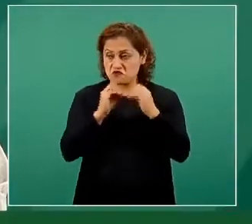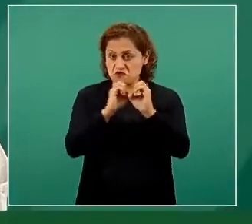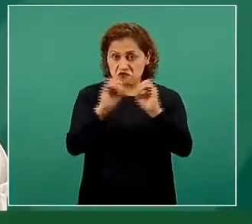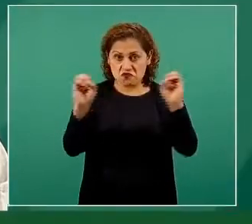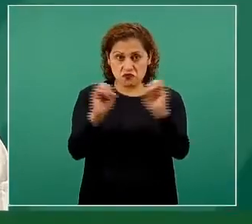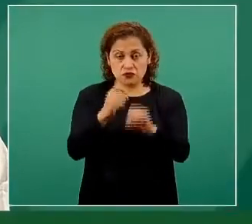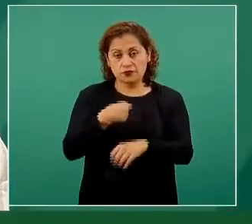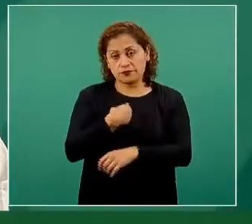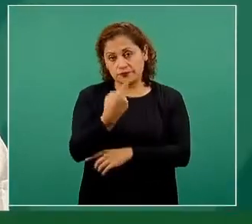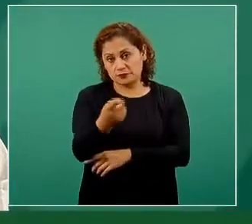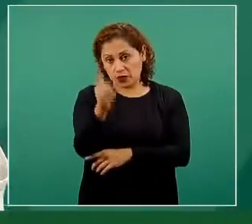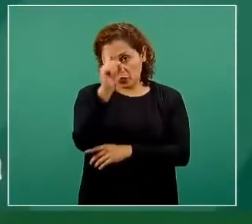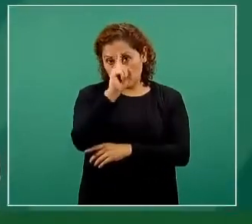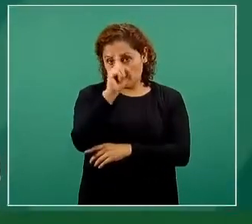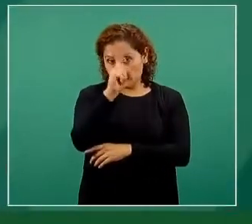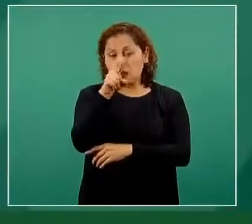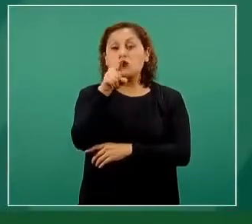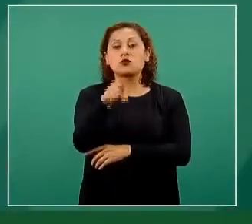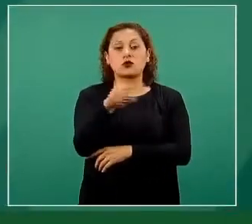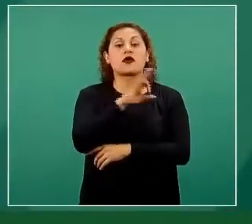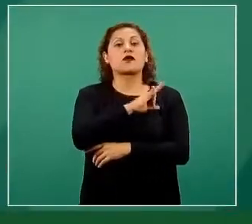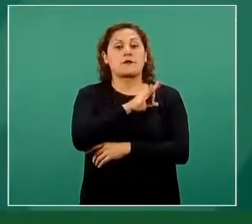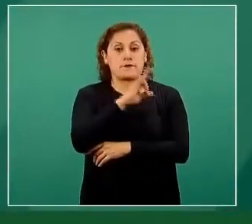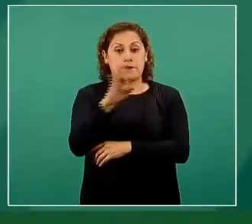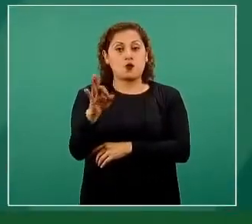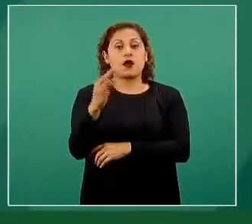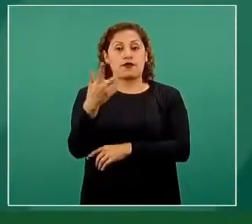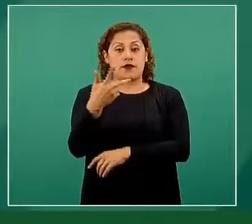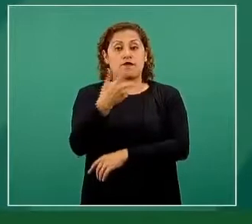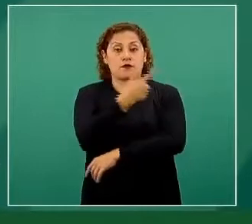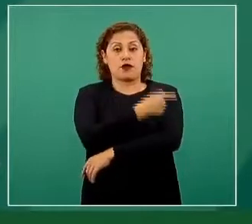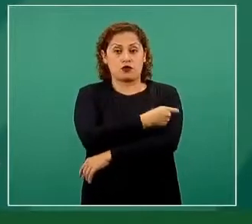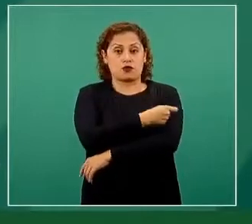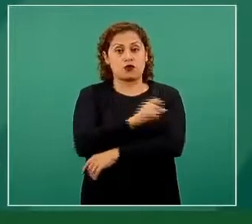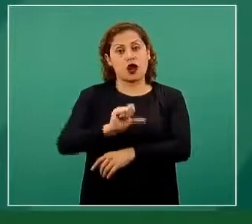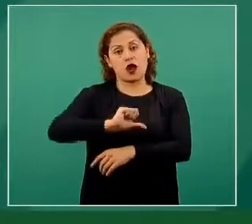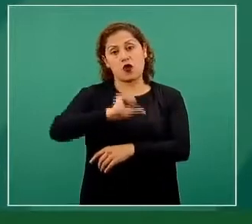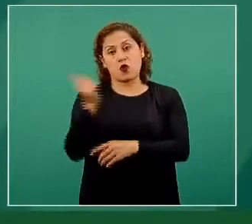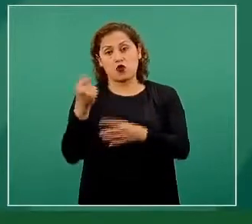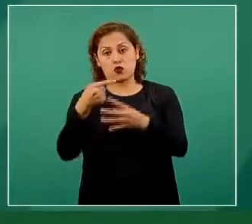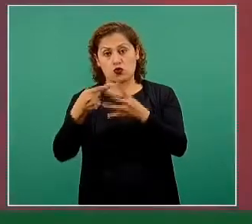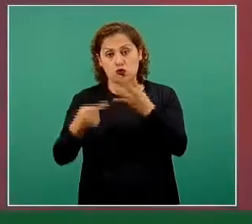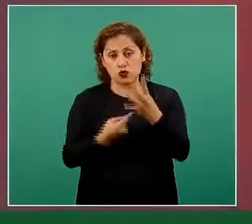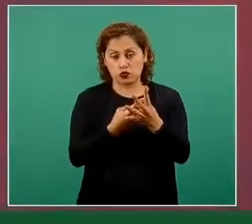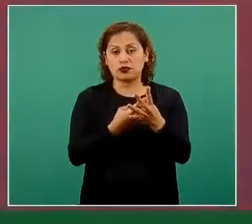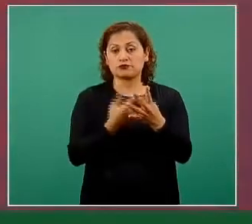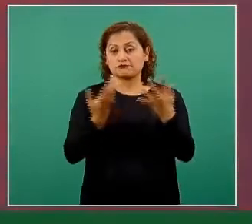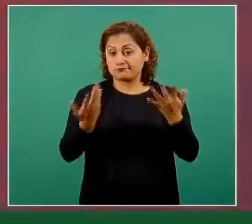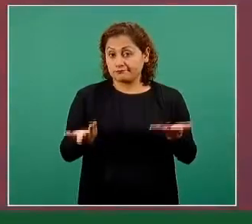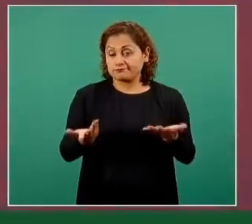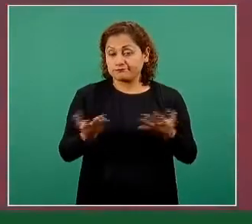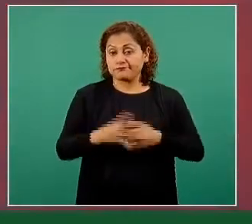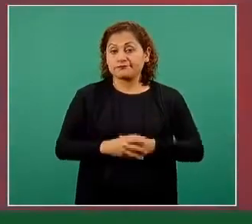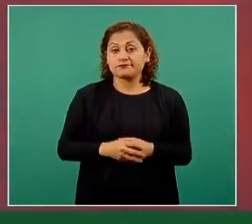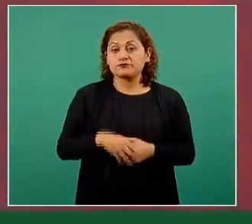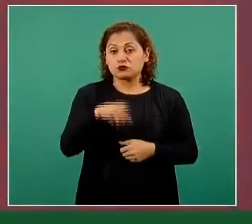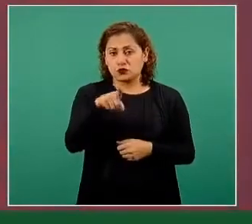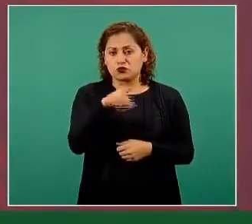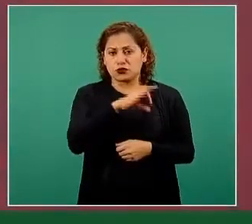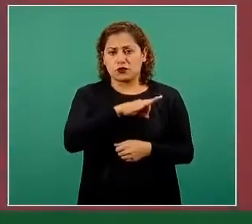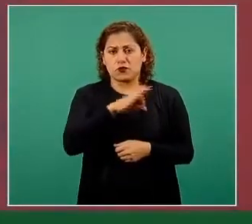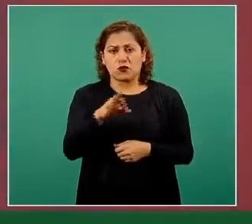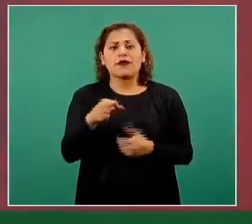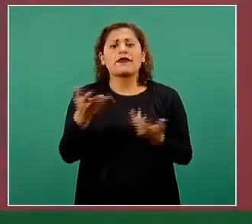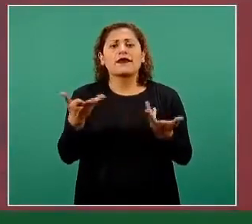usted podría considerar ser vacunada con las otras vacunas, y lo que tiene que hacer o puede hacer